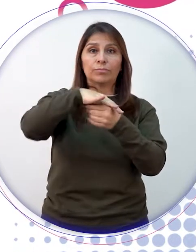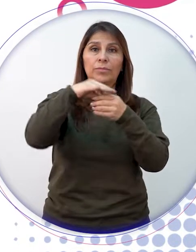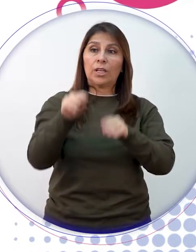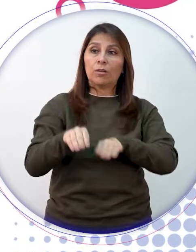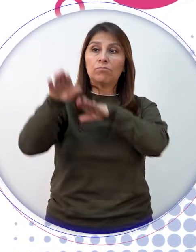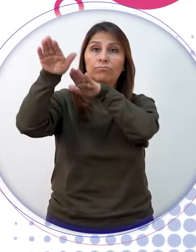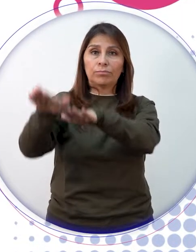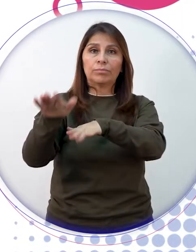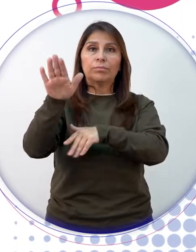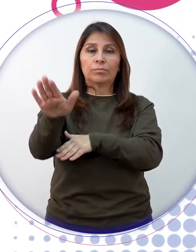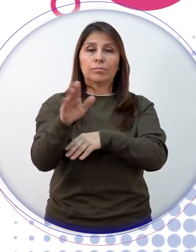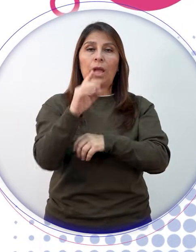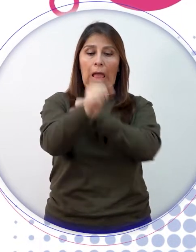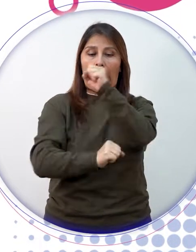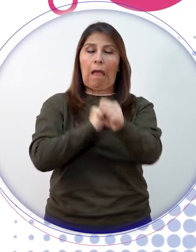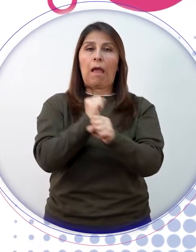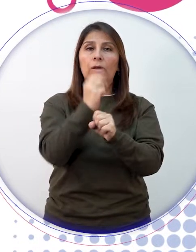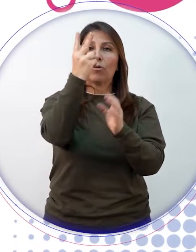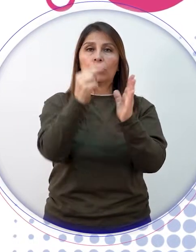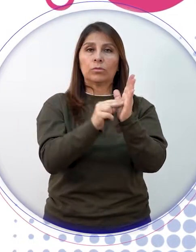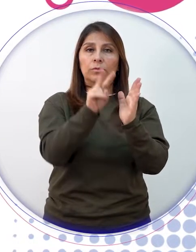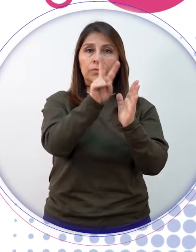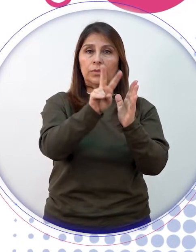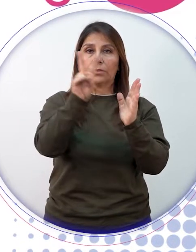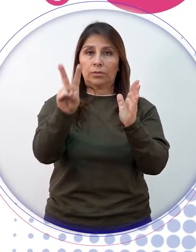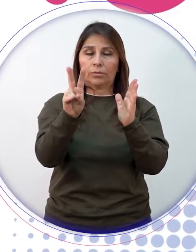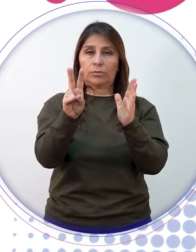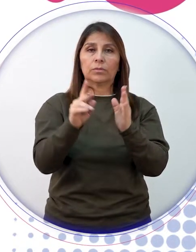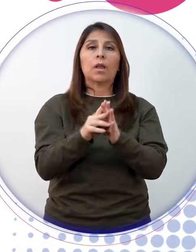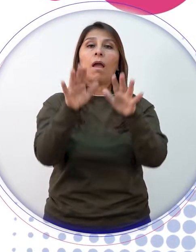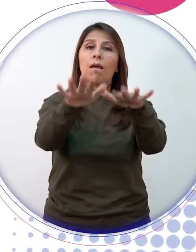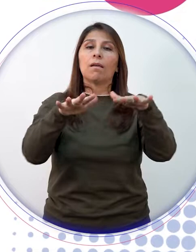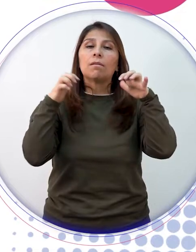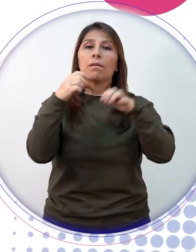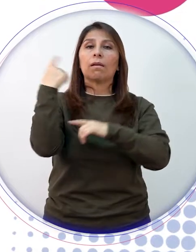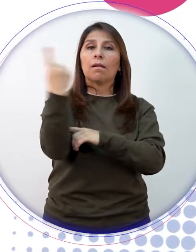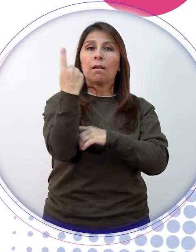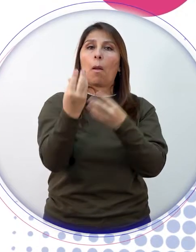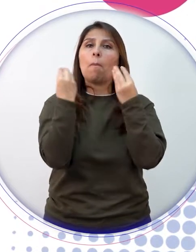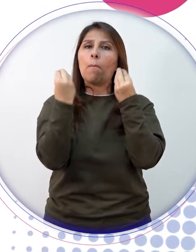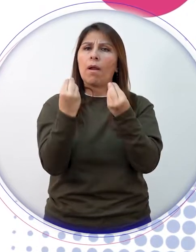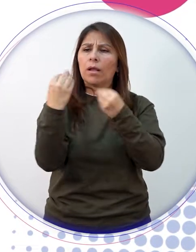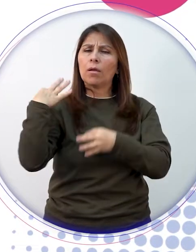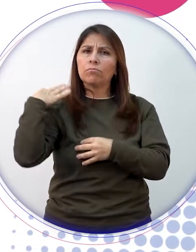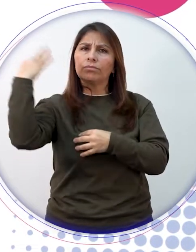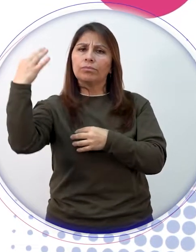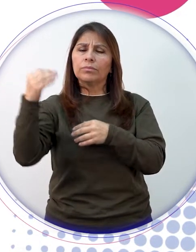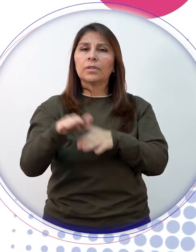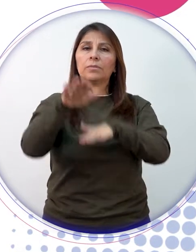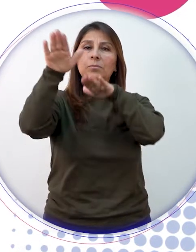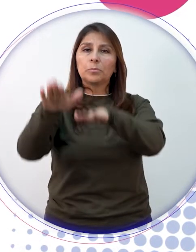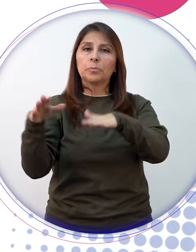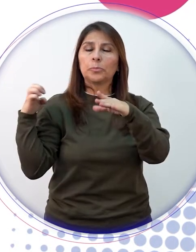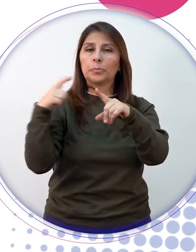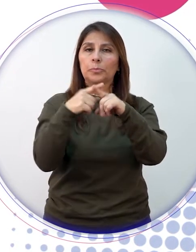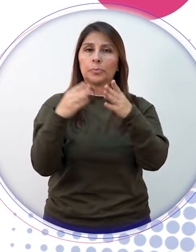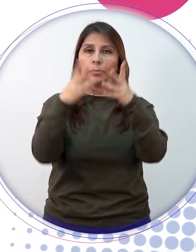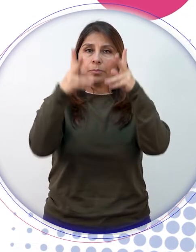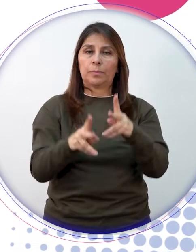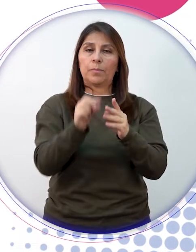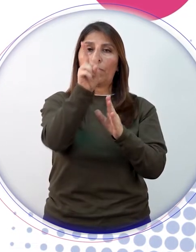Vigencia 2022 Asamblea General para la Elección de Representantes de Egresados